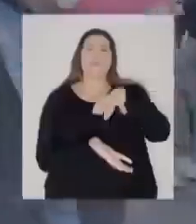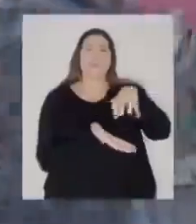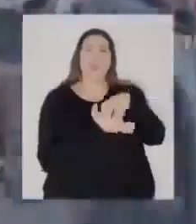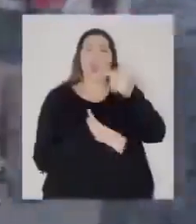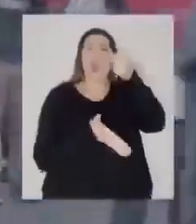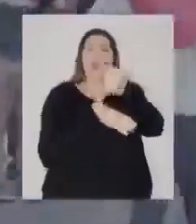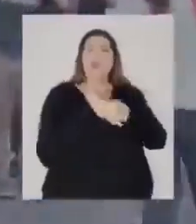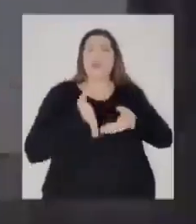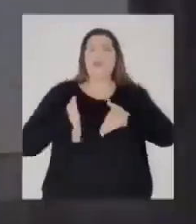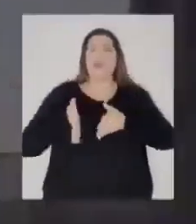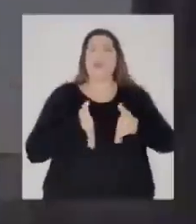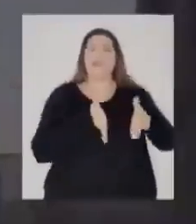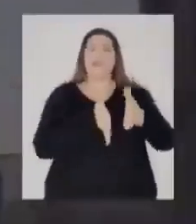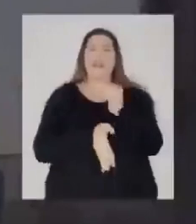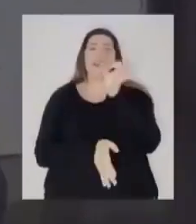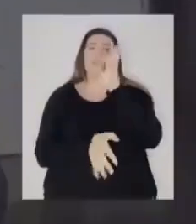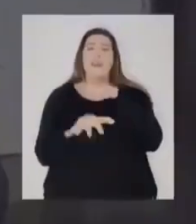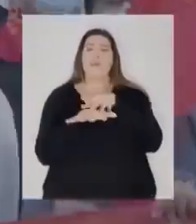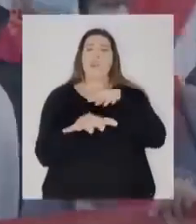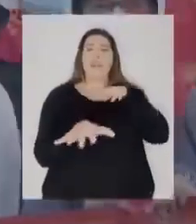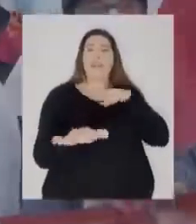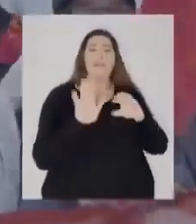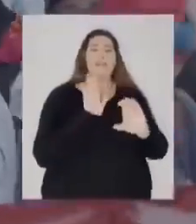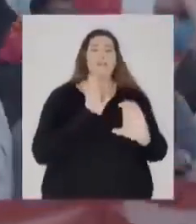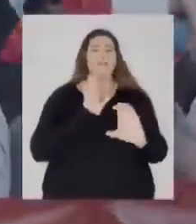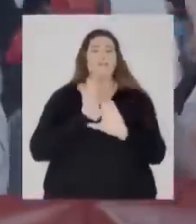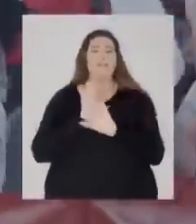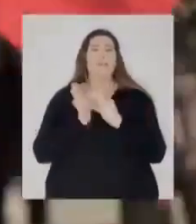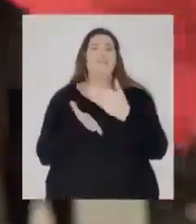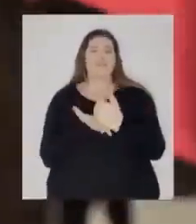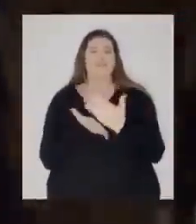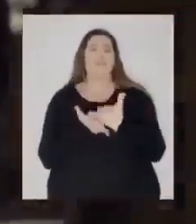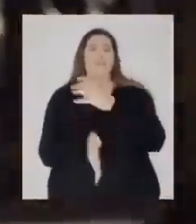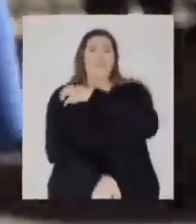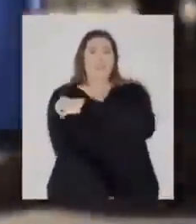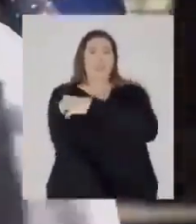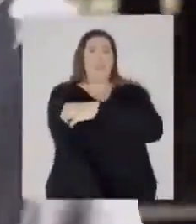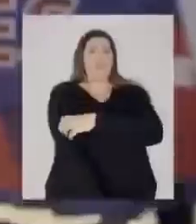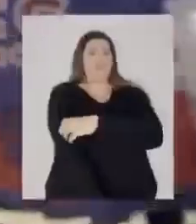en la calle, asamblea constituyente, territorio